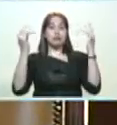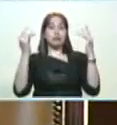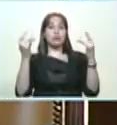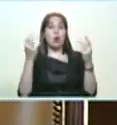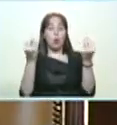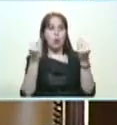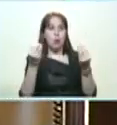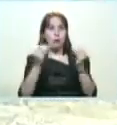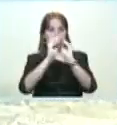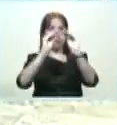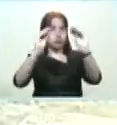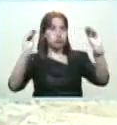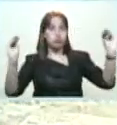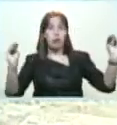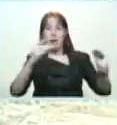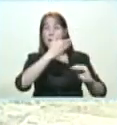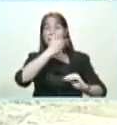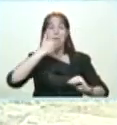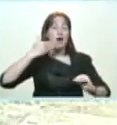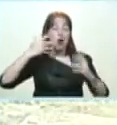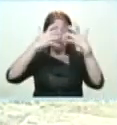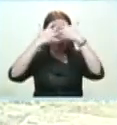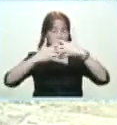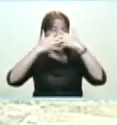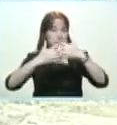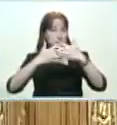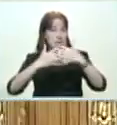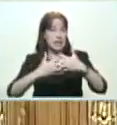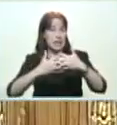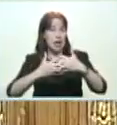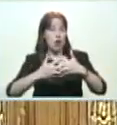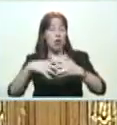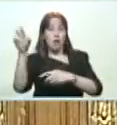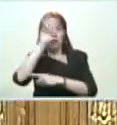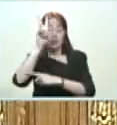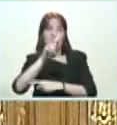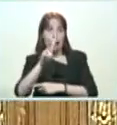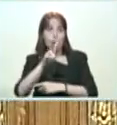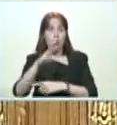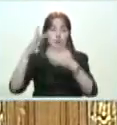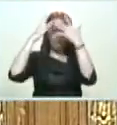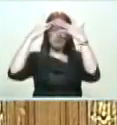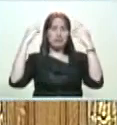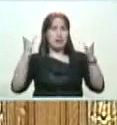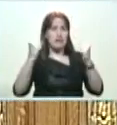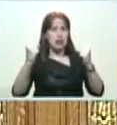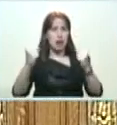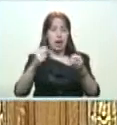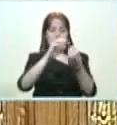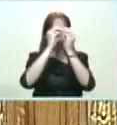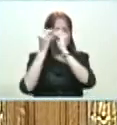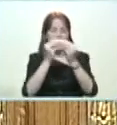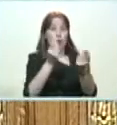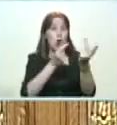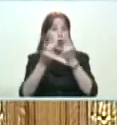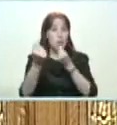y se convoque a lo mejor del empresariado venezolano, a lo mejor de los economistas